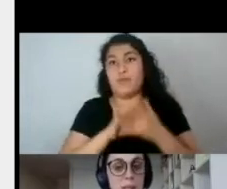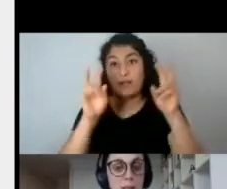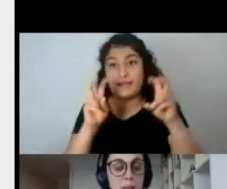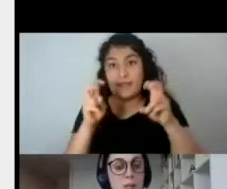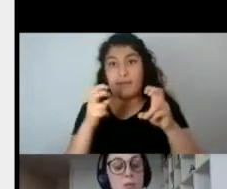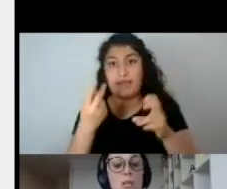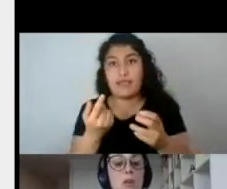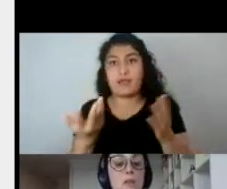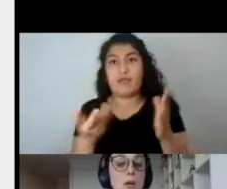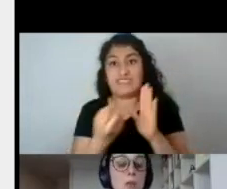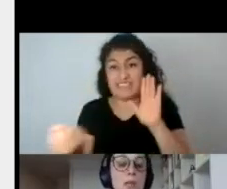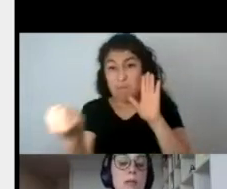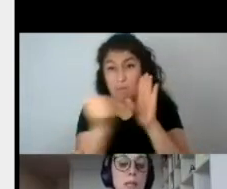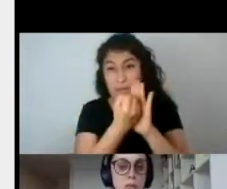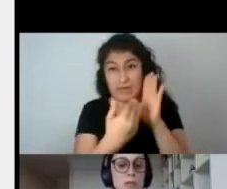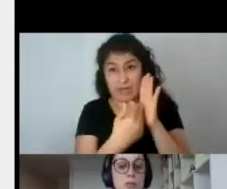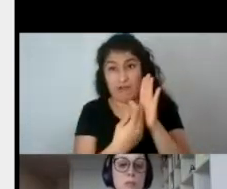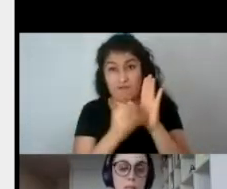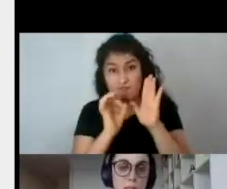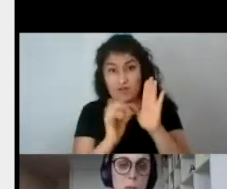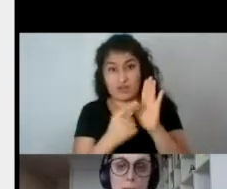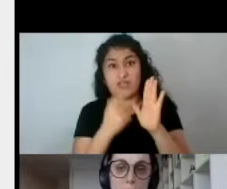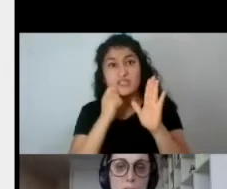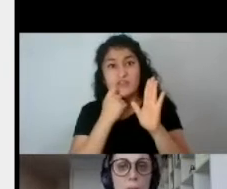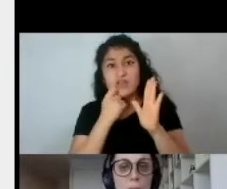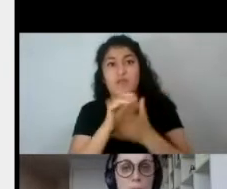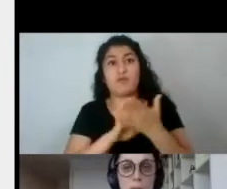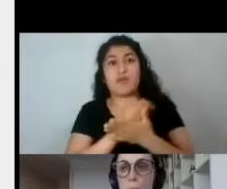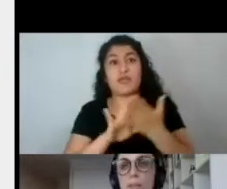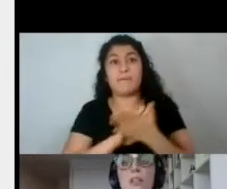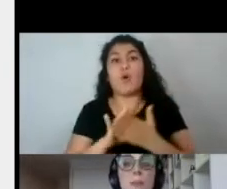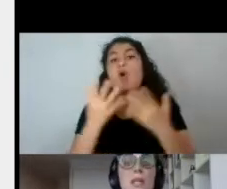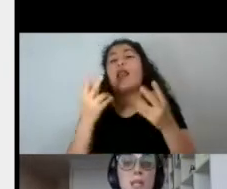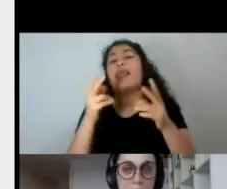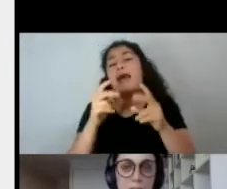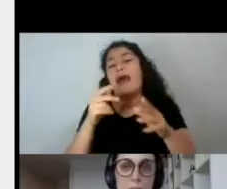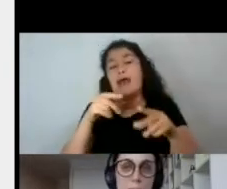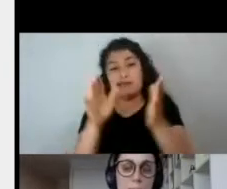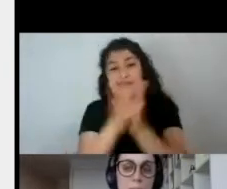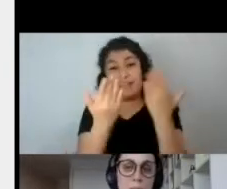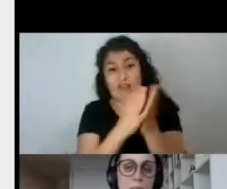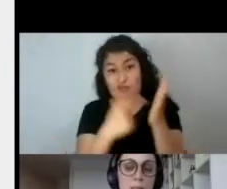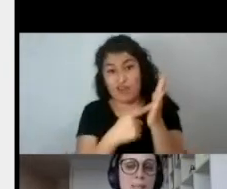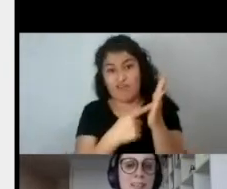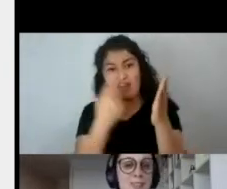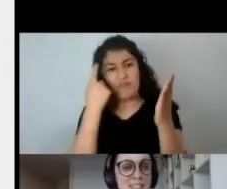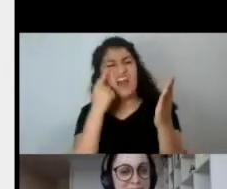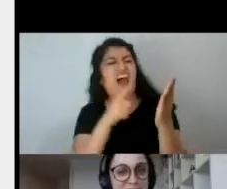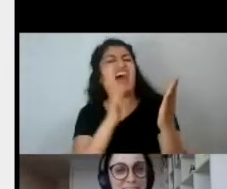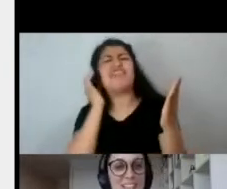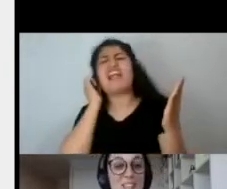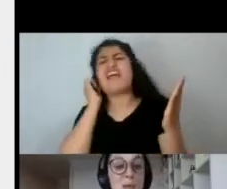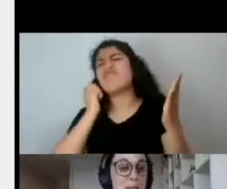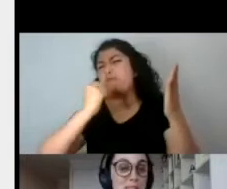patentes, entonces la obra corre el peligro de convertirse en un panfleto, en un panfleto feminista, ¿no? Entonces,